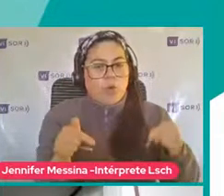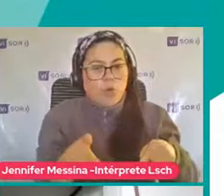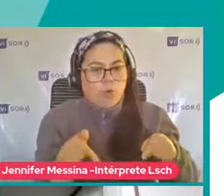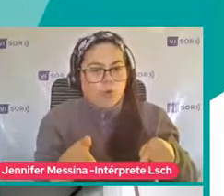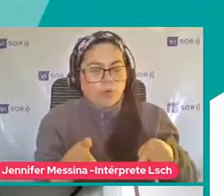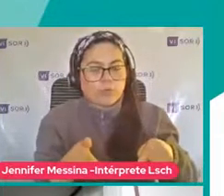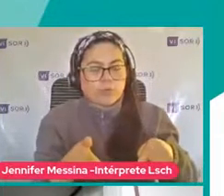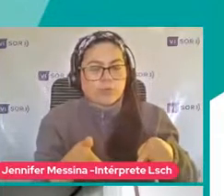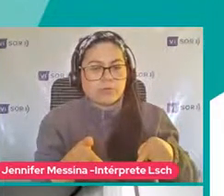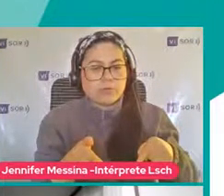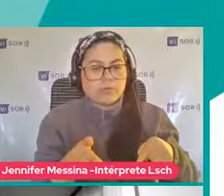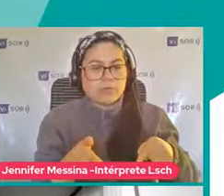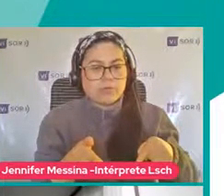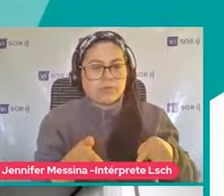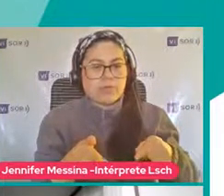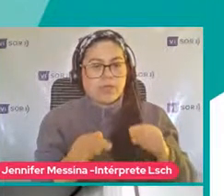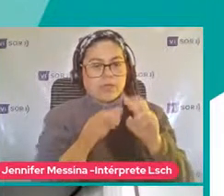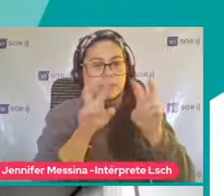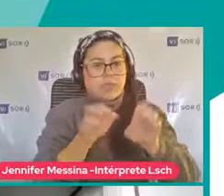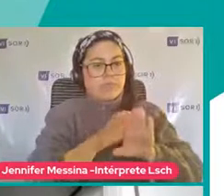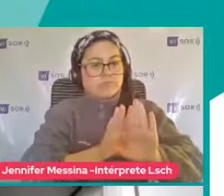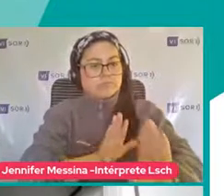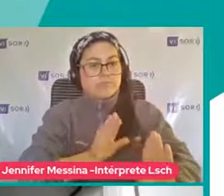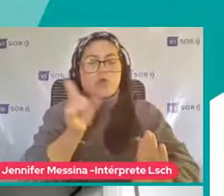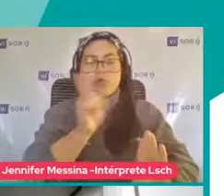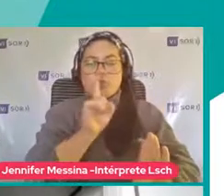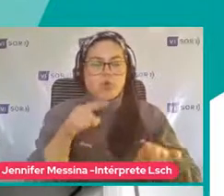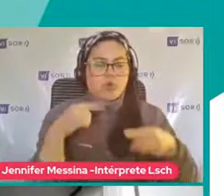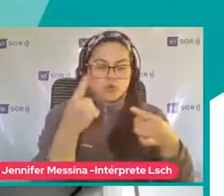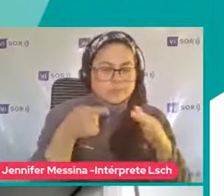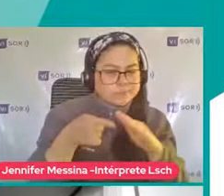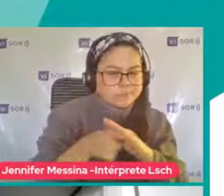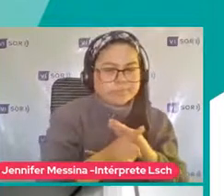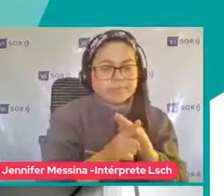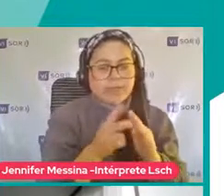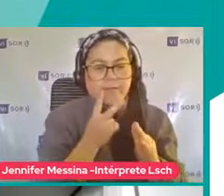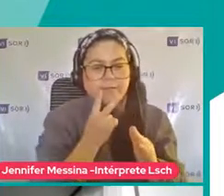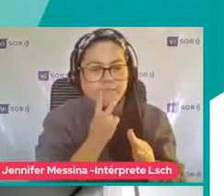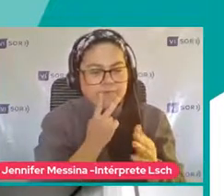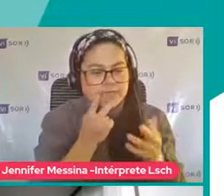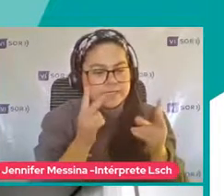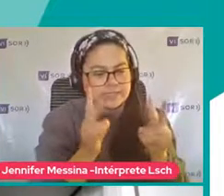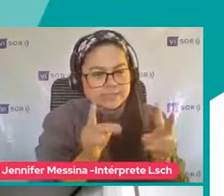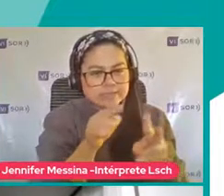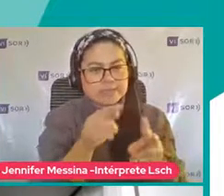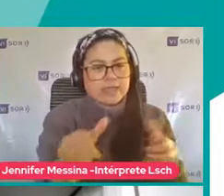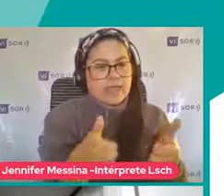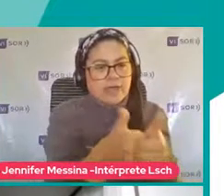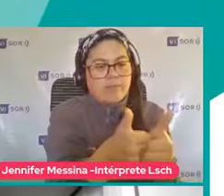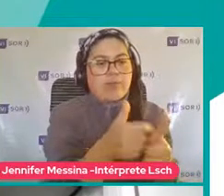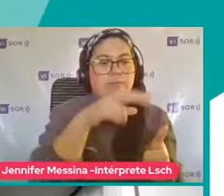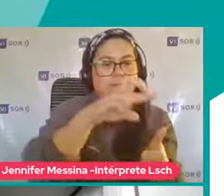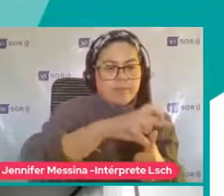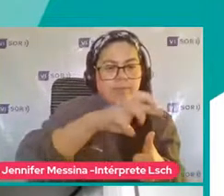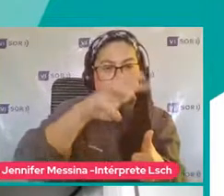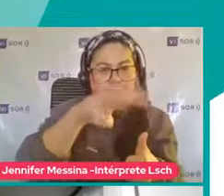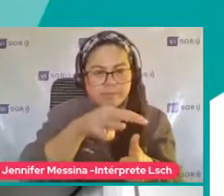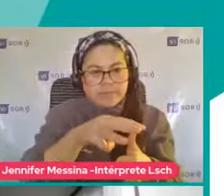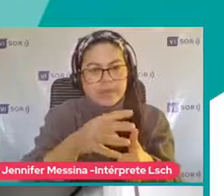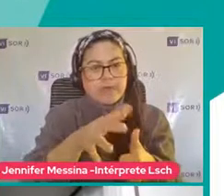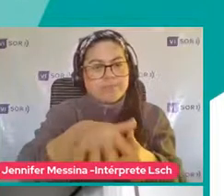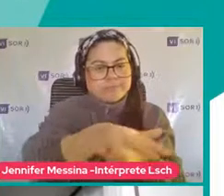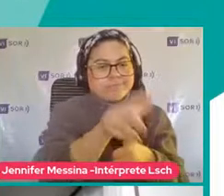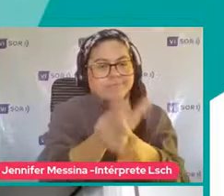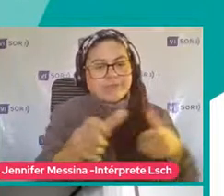Temática ajena Sino que La estamos viviendo Y estamos apoyando También A nuestros padres Y apoderados Ya Estamos